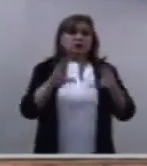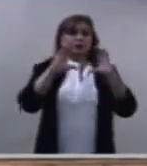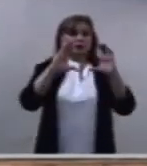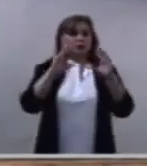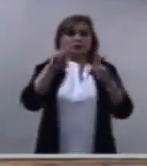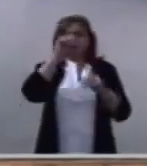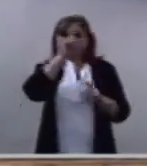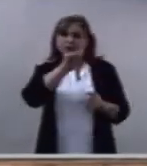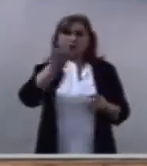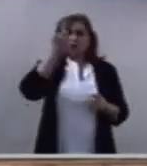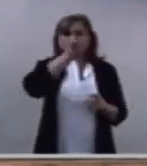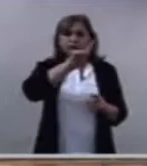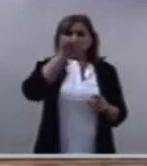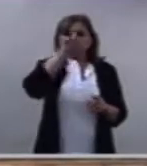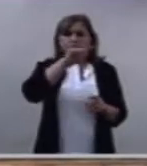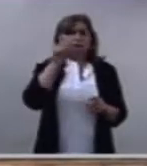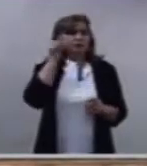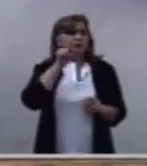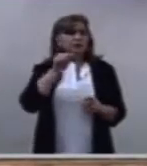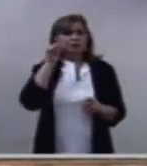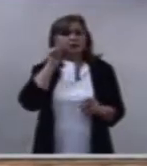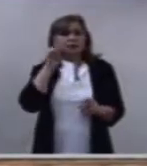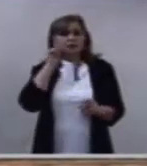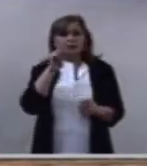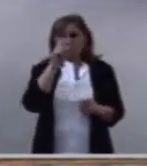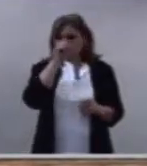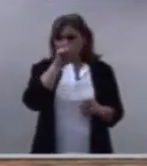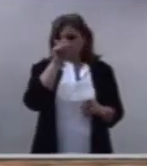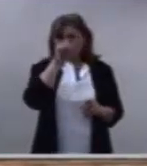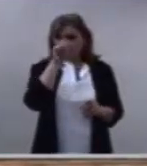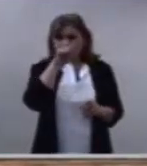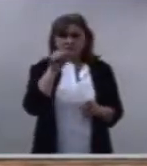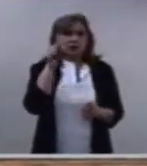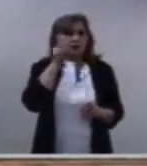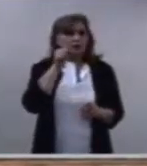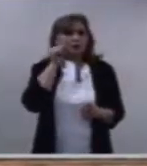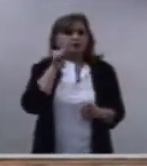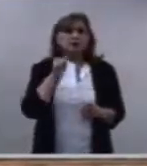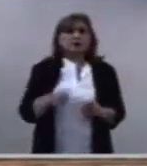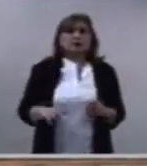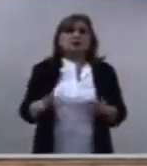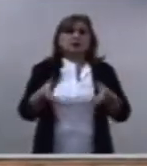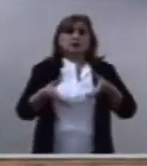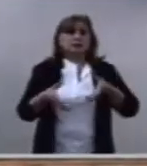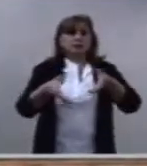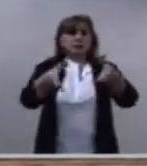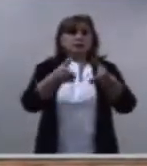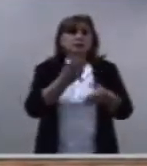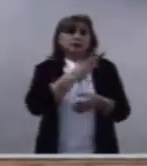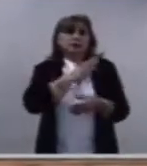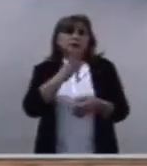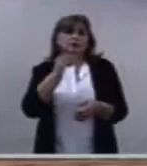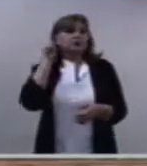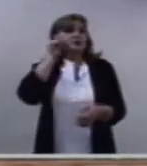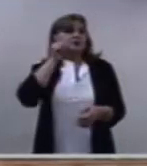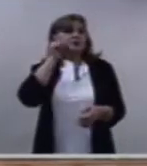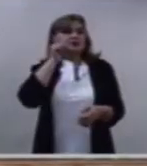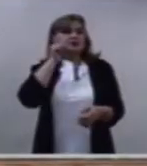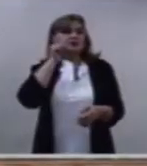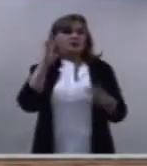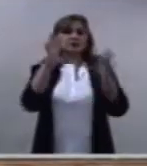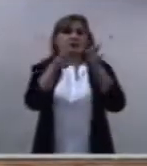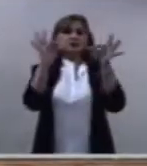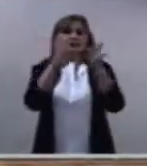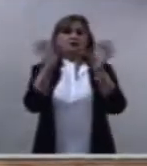en este mundo. No podemos callar. debemos anunciar la verdad.